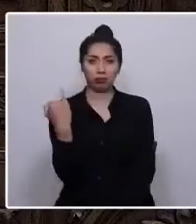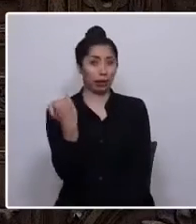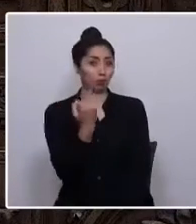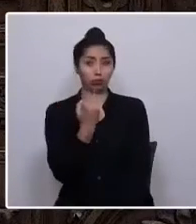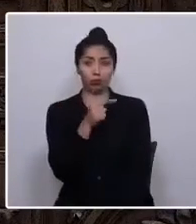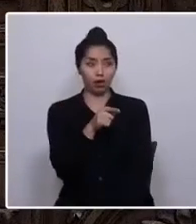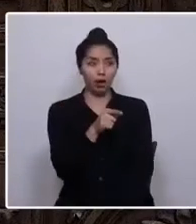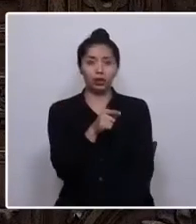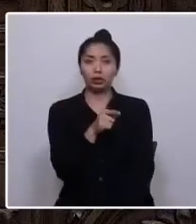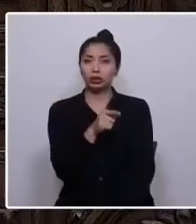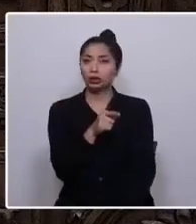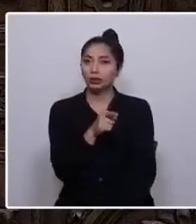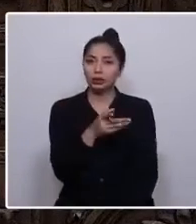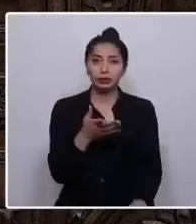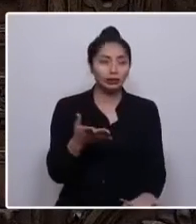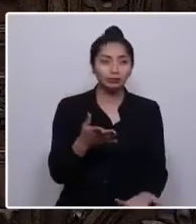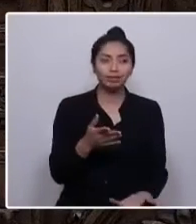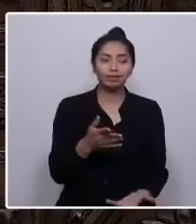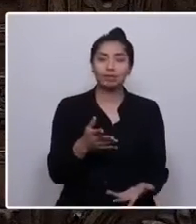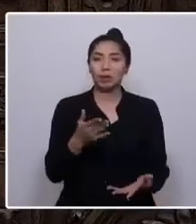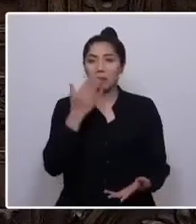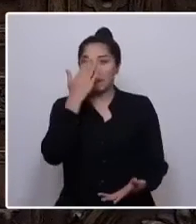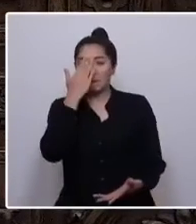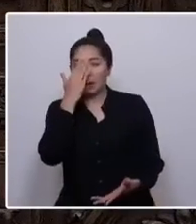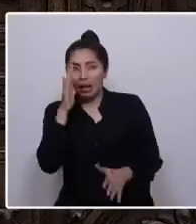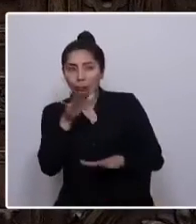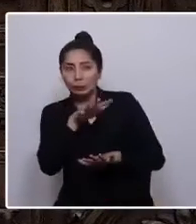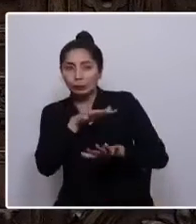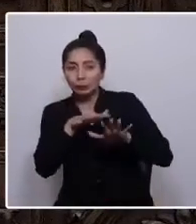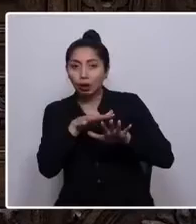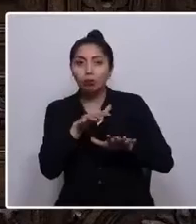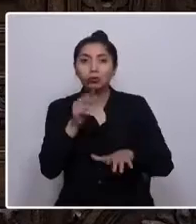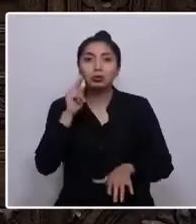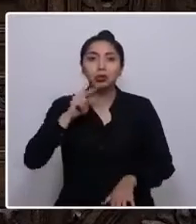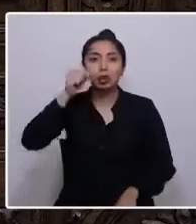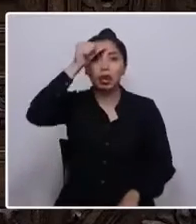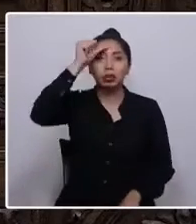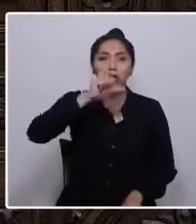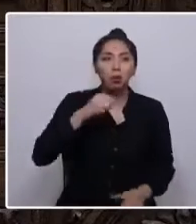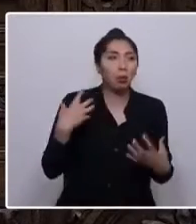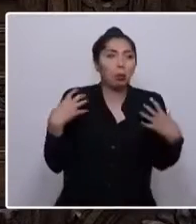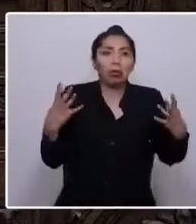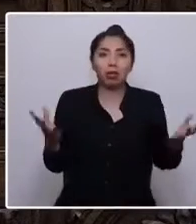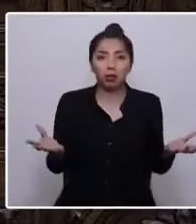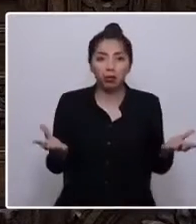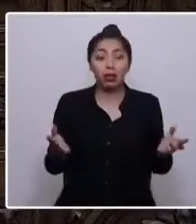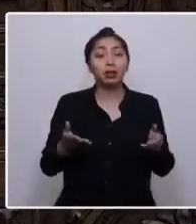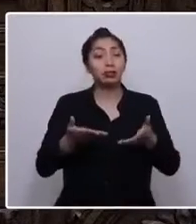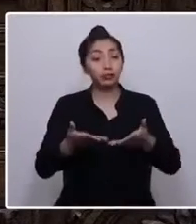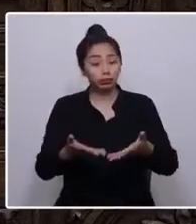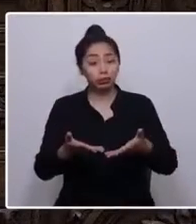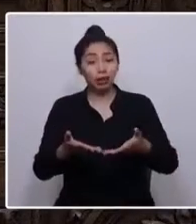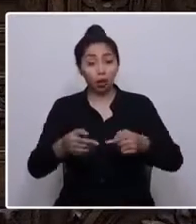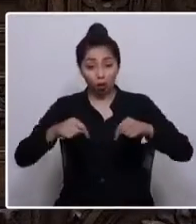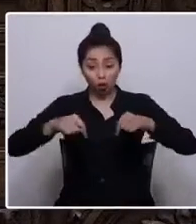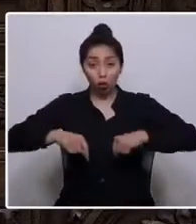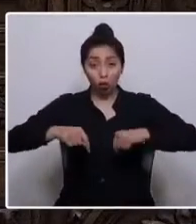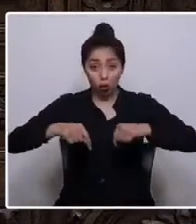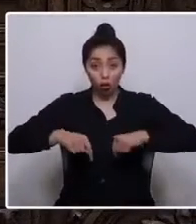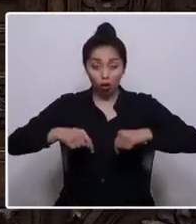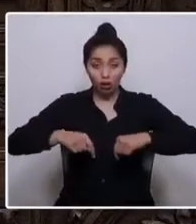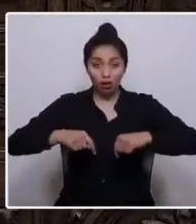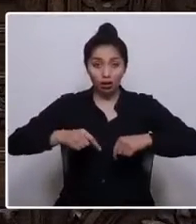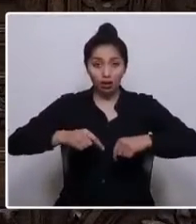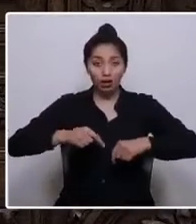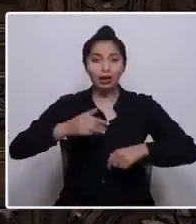han actuado en la impunidad y de manera irresponsable. En fin, hoy y para mañana,